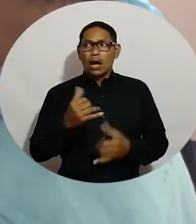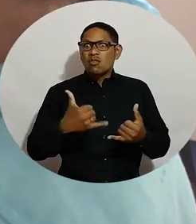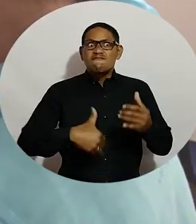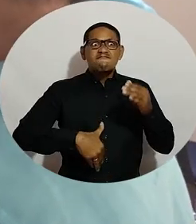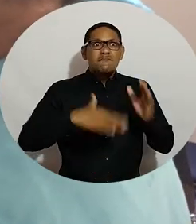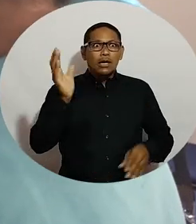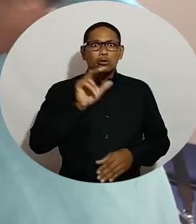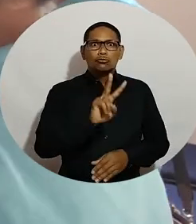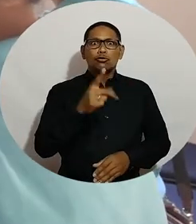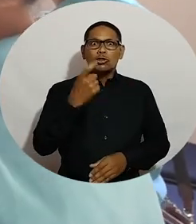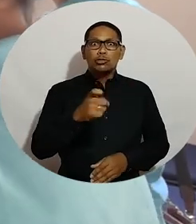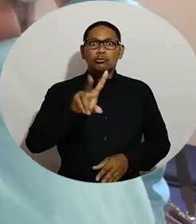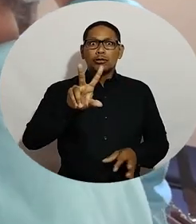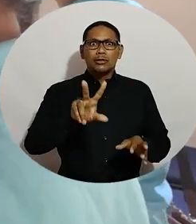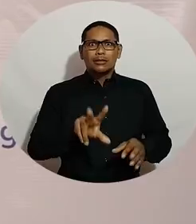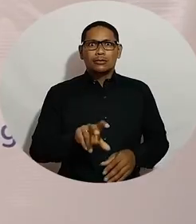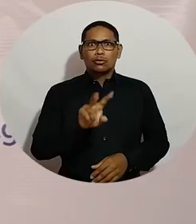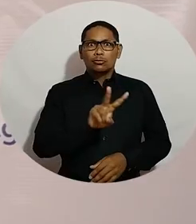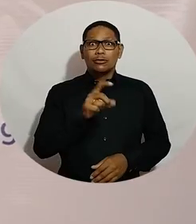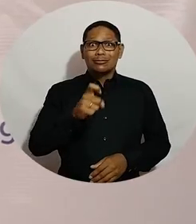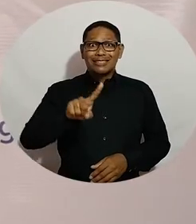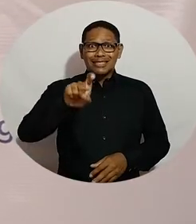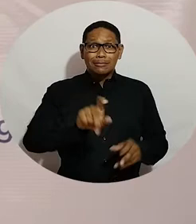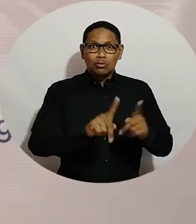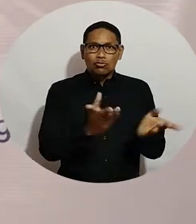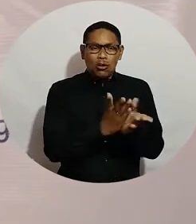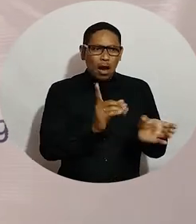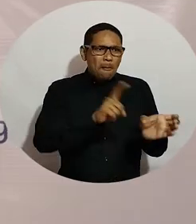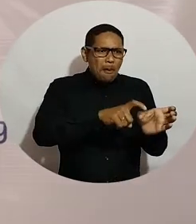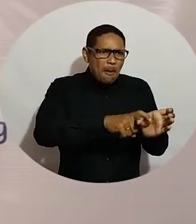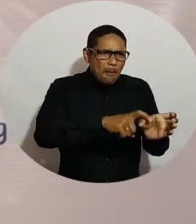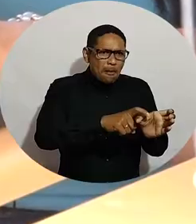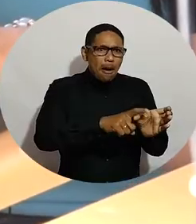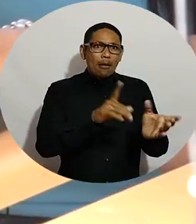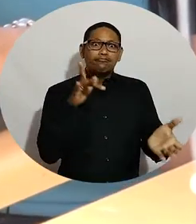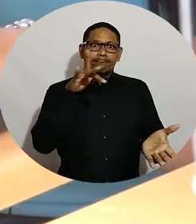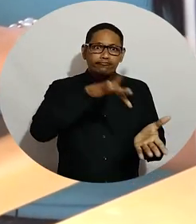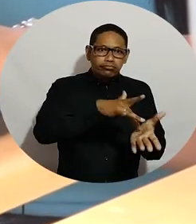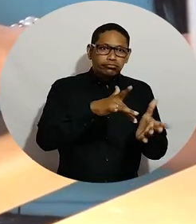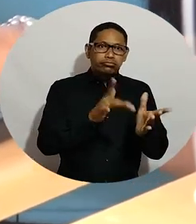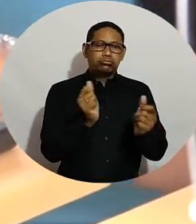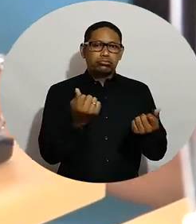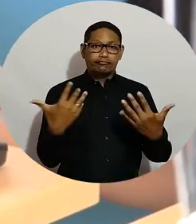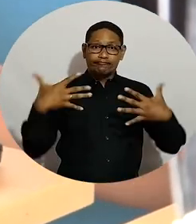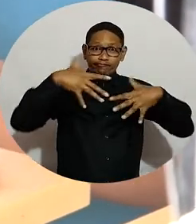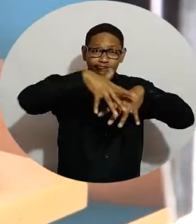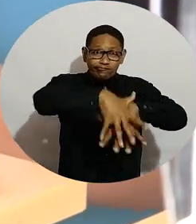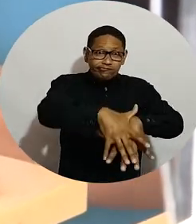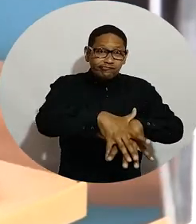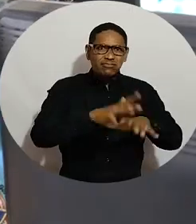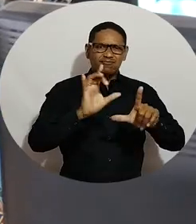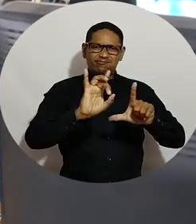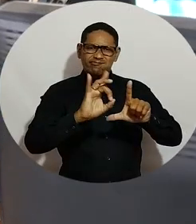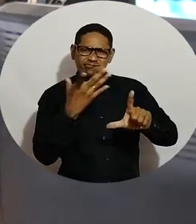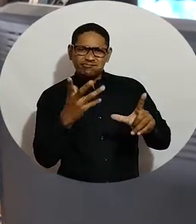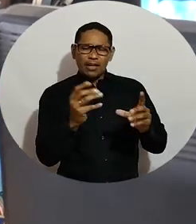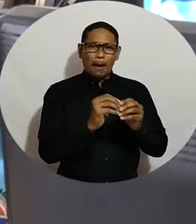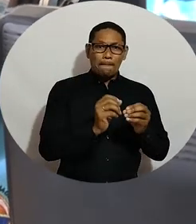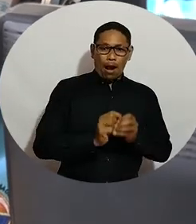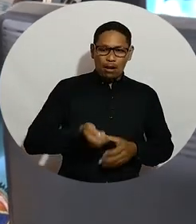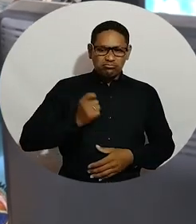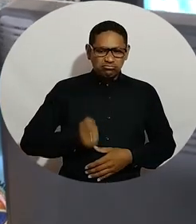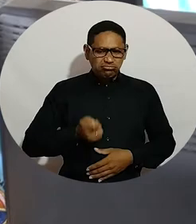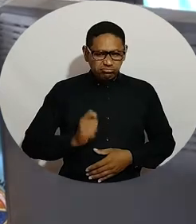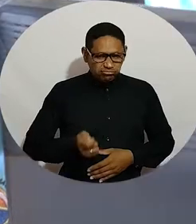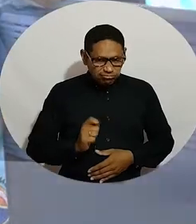actualmente es la más activa con 216 estudiantes de pregrado presencial y a distancia que acceden a las clases híbridas y a los servicios